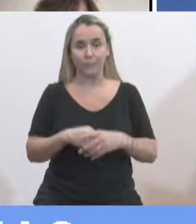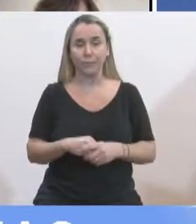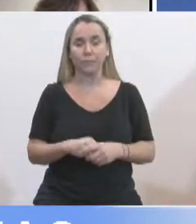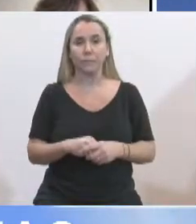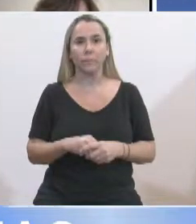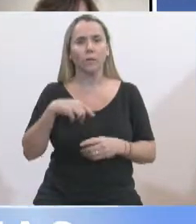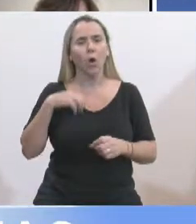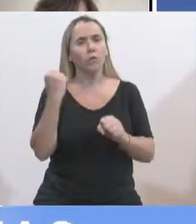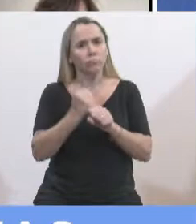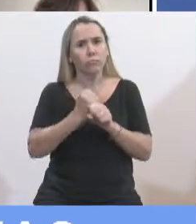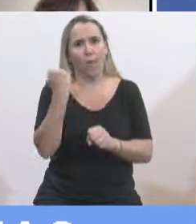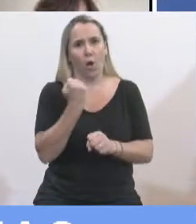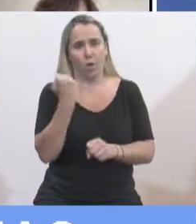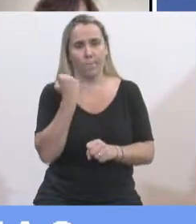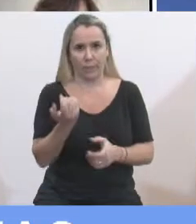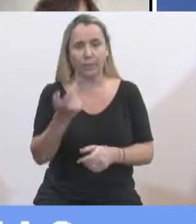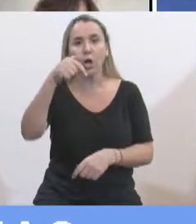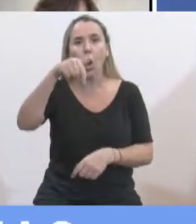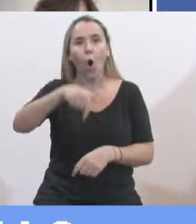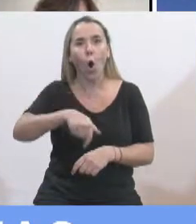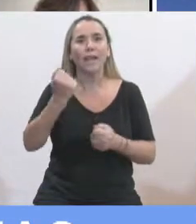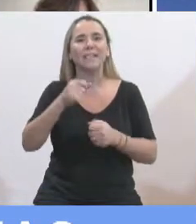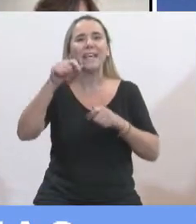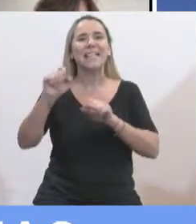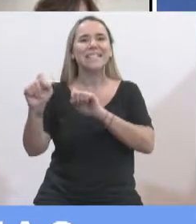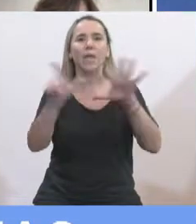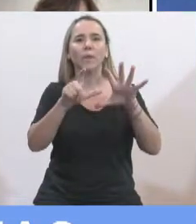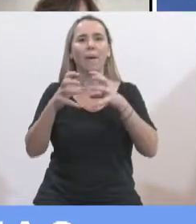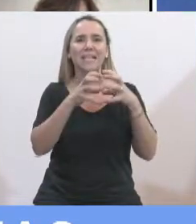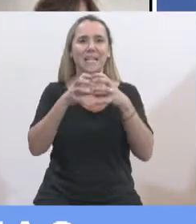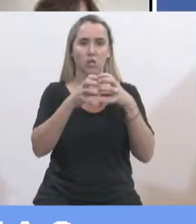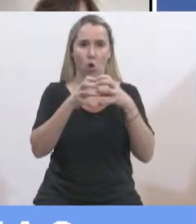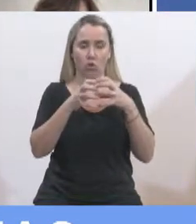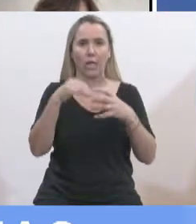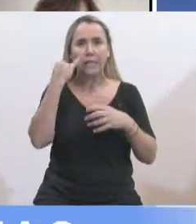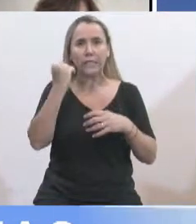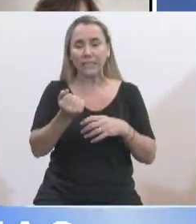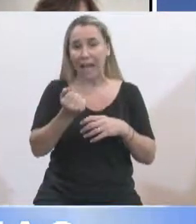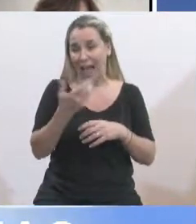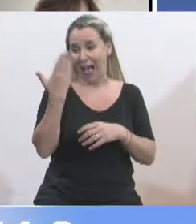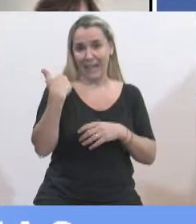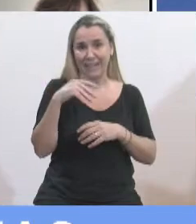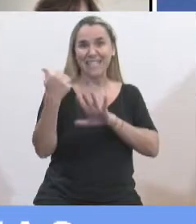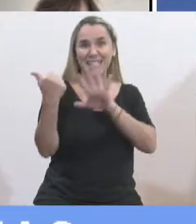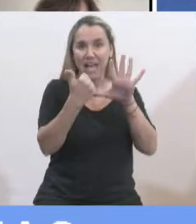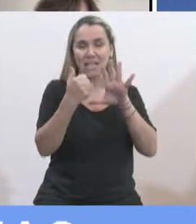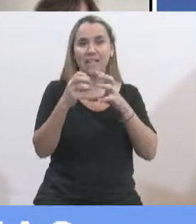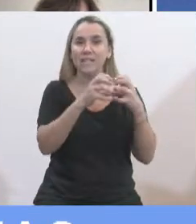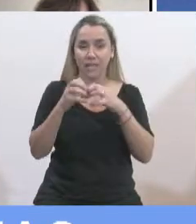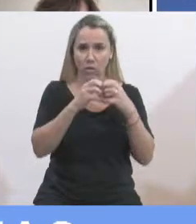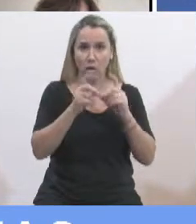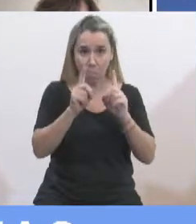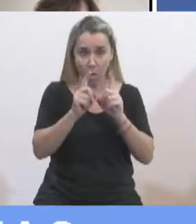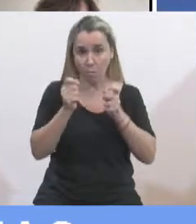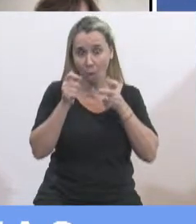que ha sido un trabajo muy importante. Hoy vamos a hacer la séptima sesión. Ya hicimos prácticamente seis sesiones, como bien lo